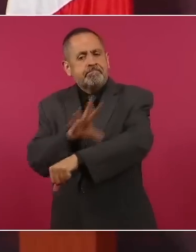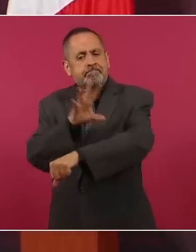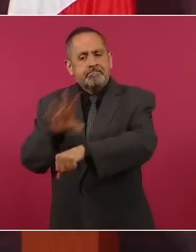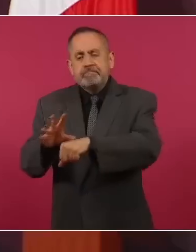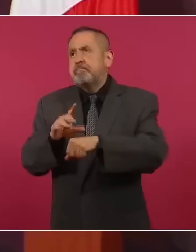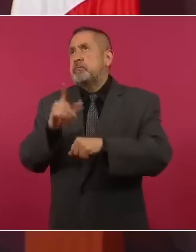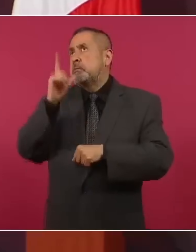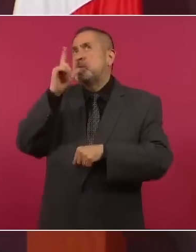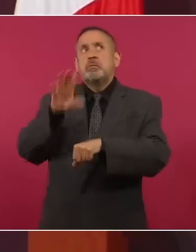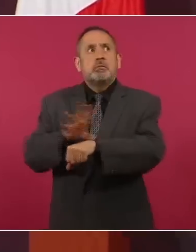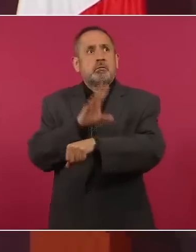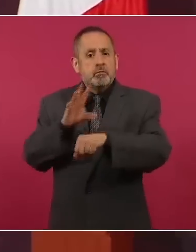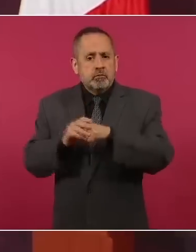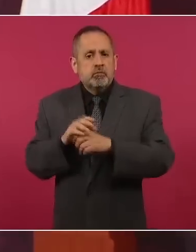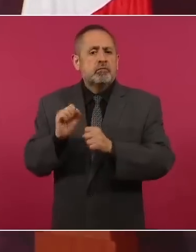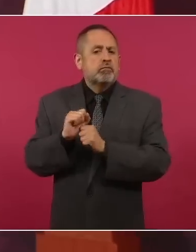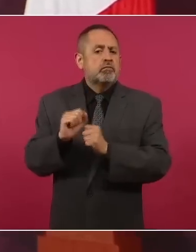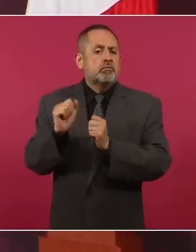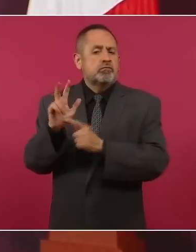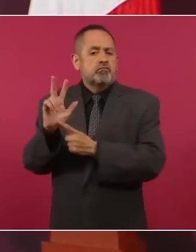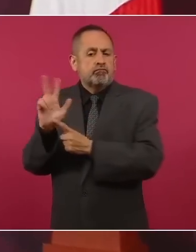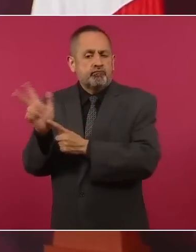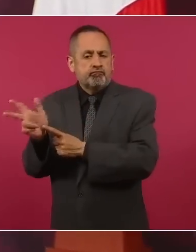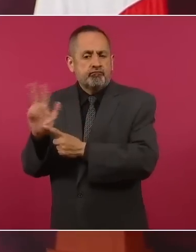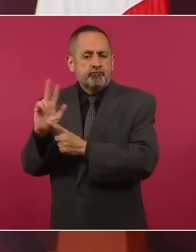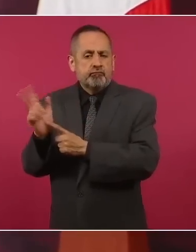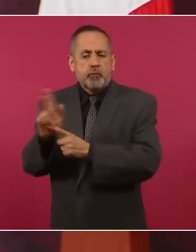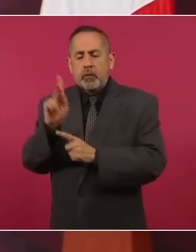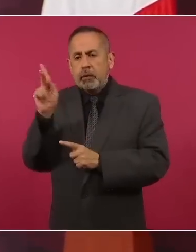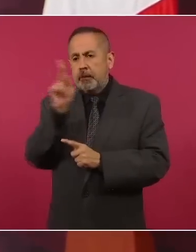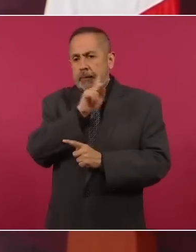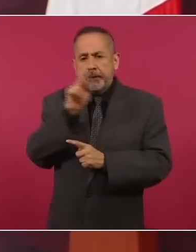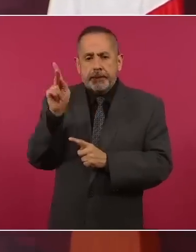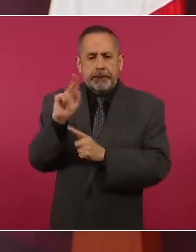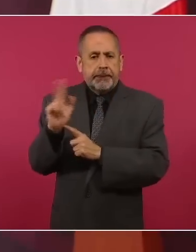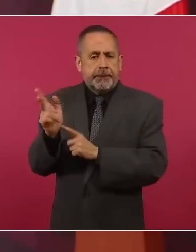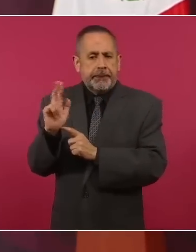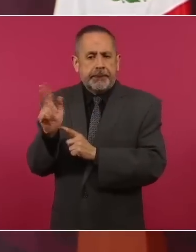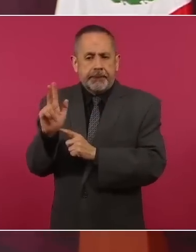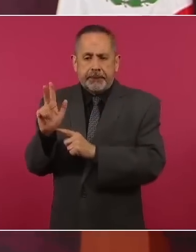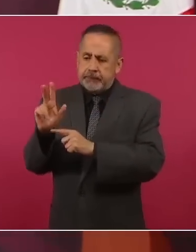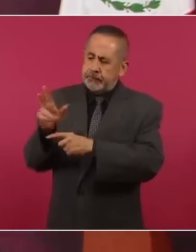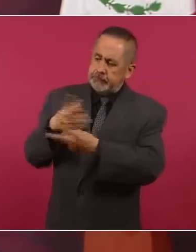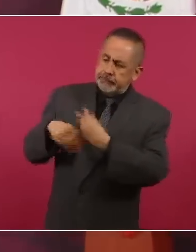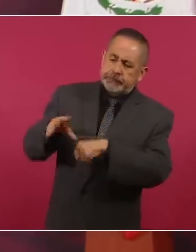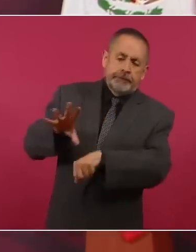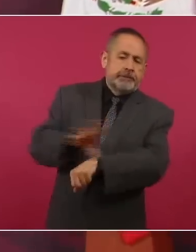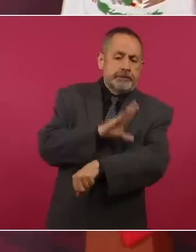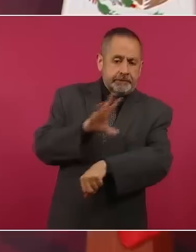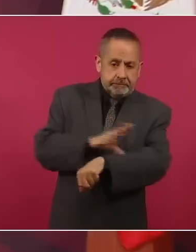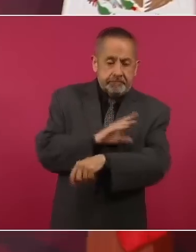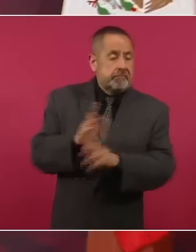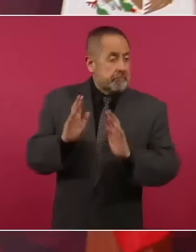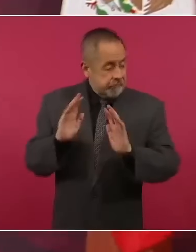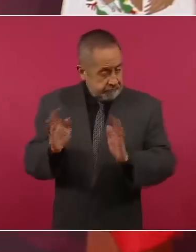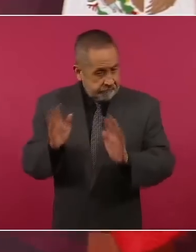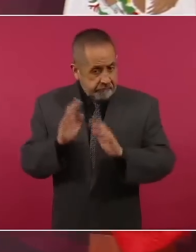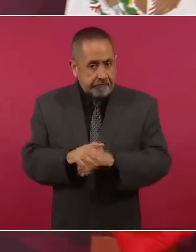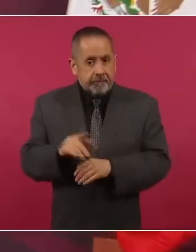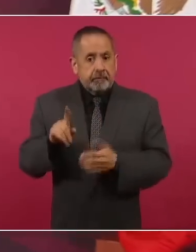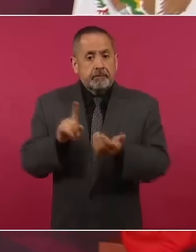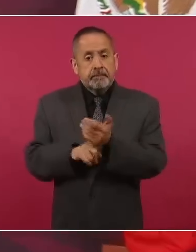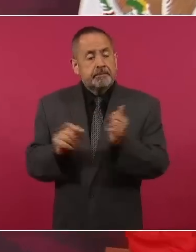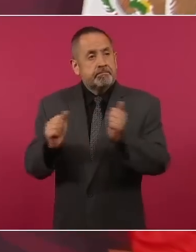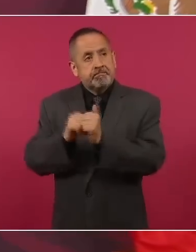energía eólica. Esto es un acuerdo con el gobierno de Estados